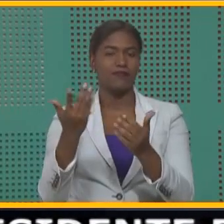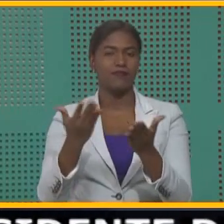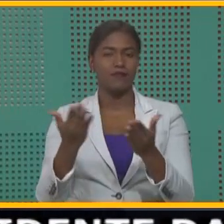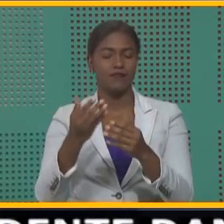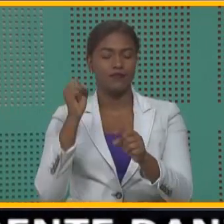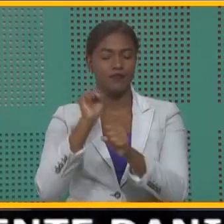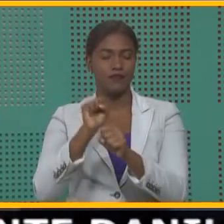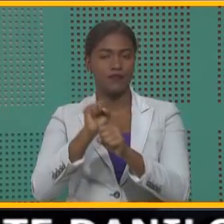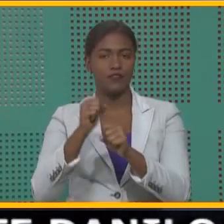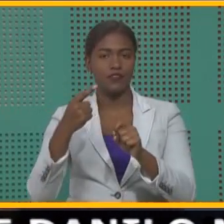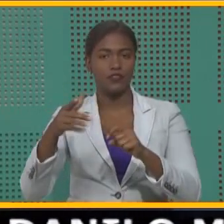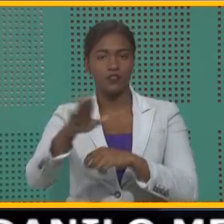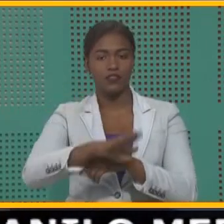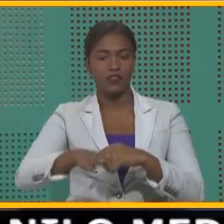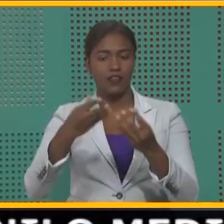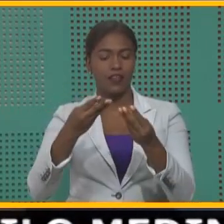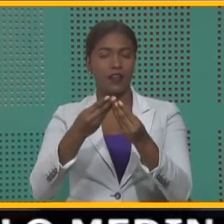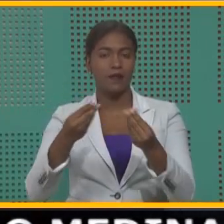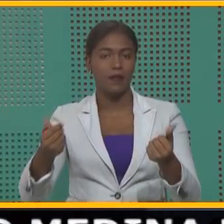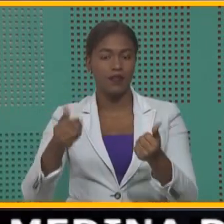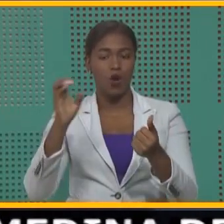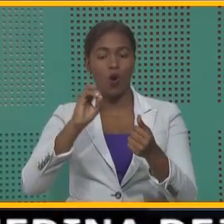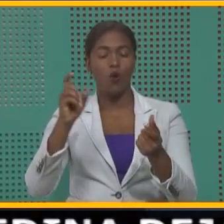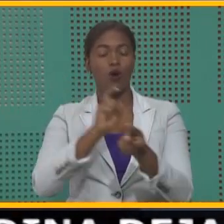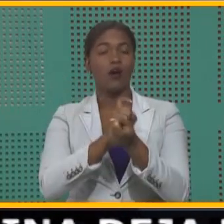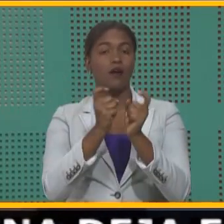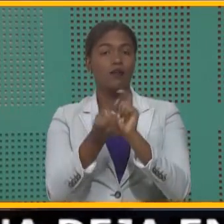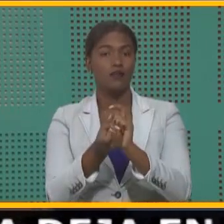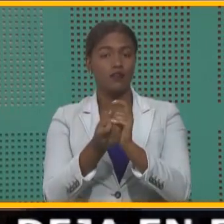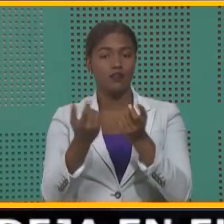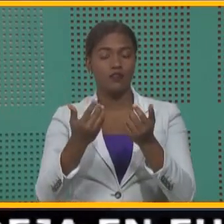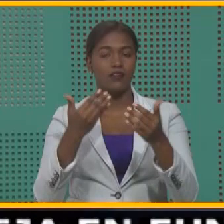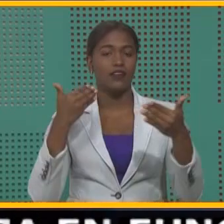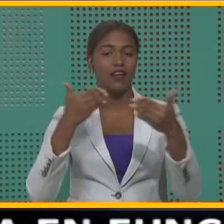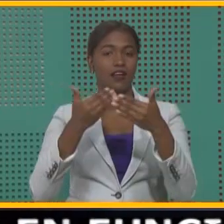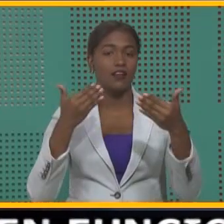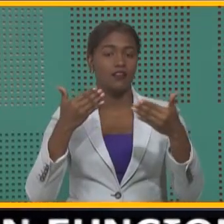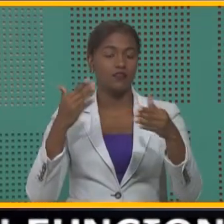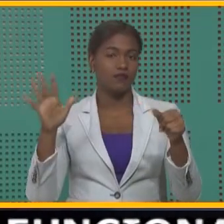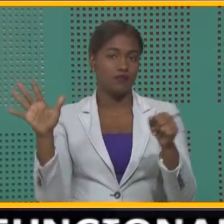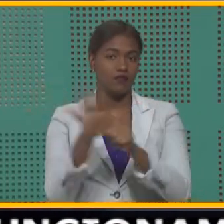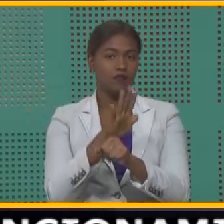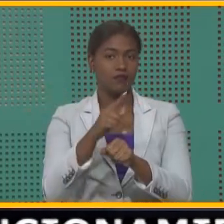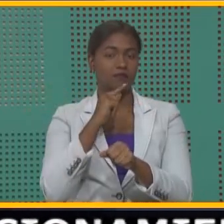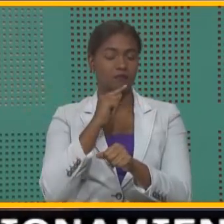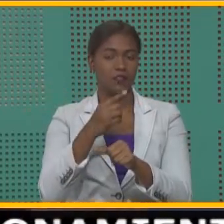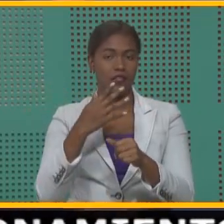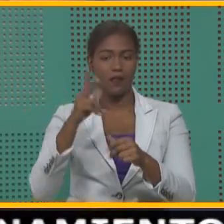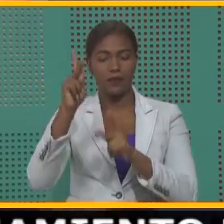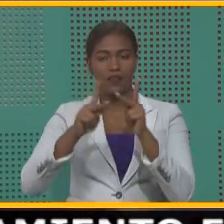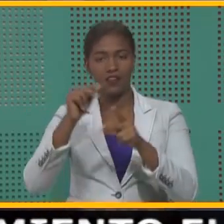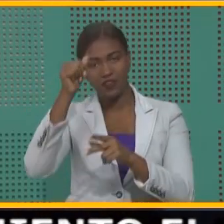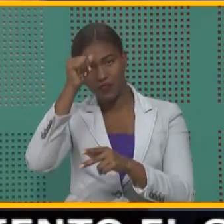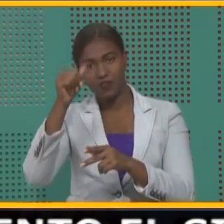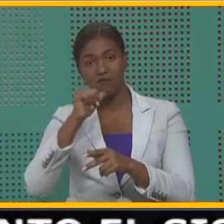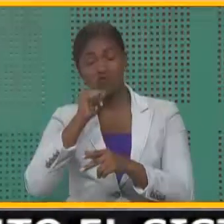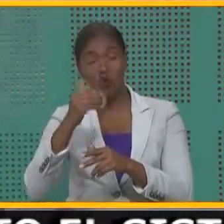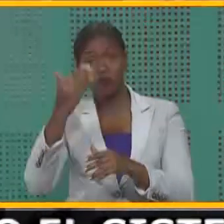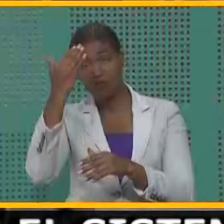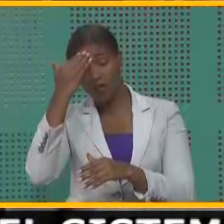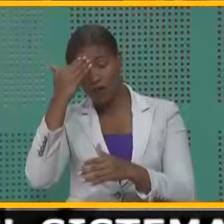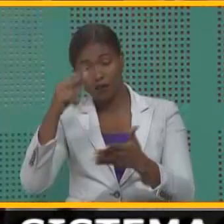de la eliminación o la erradicación casi por completo del analfabetismo en la República